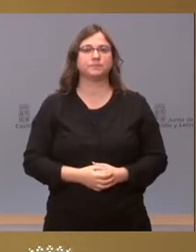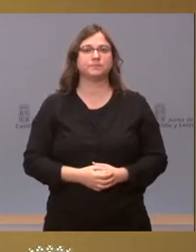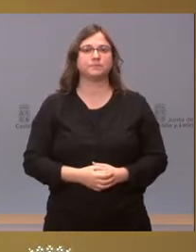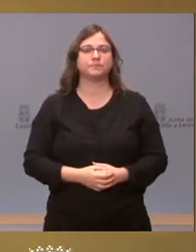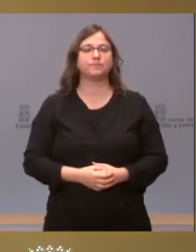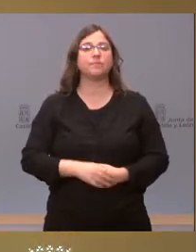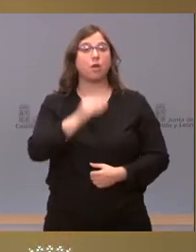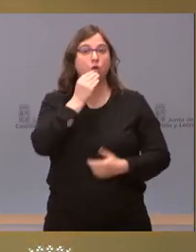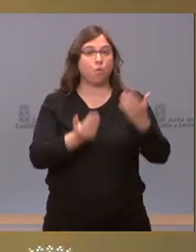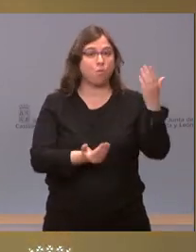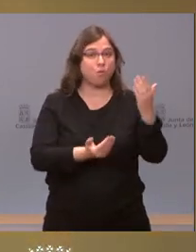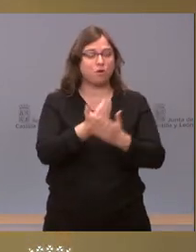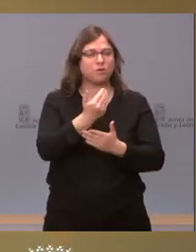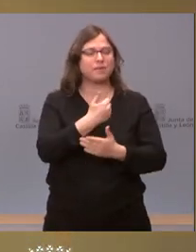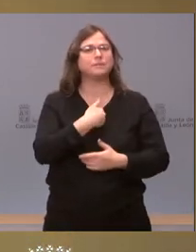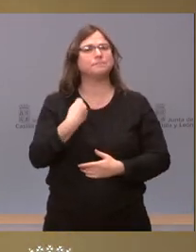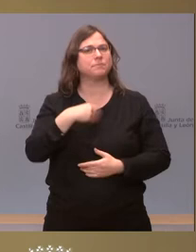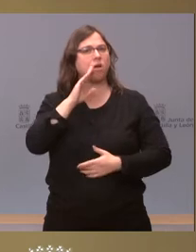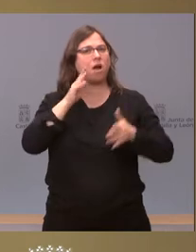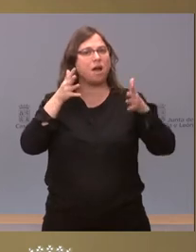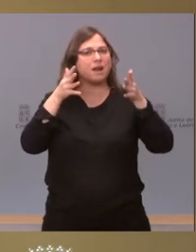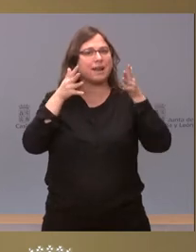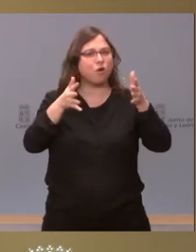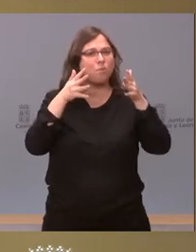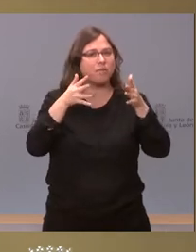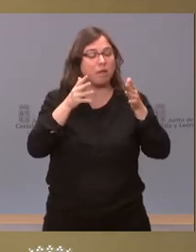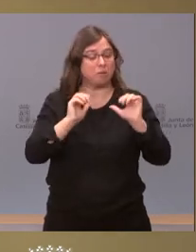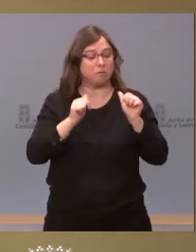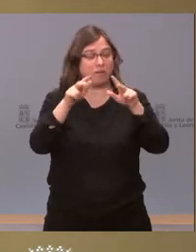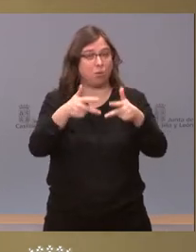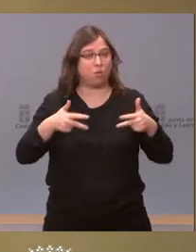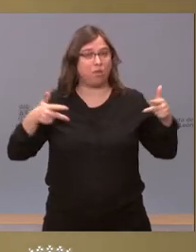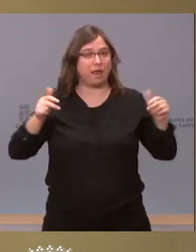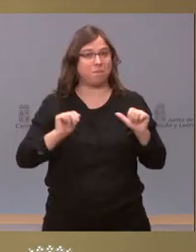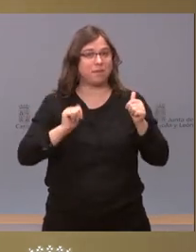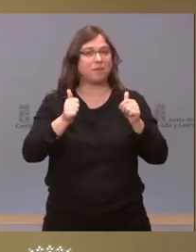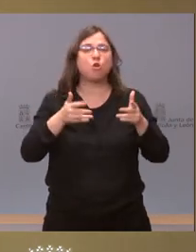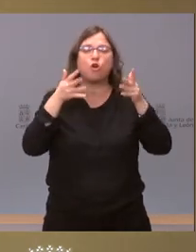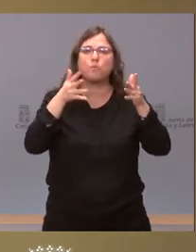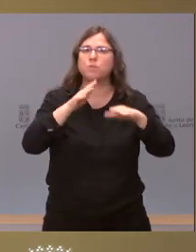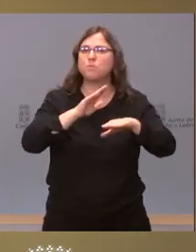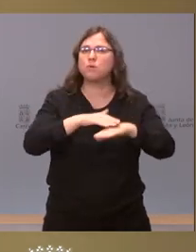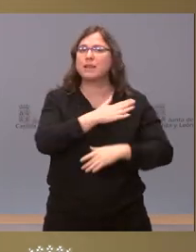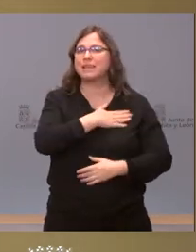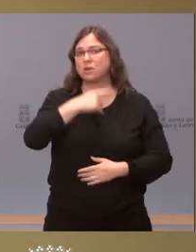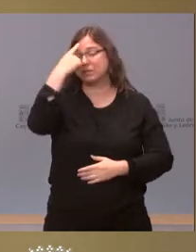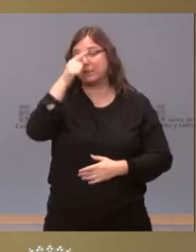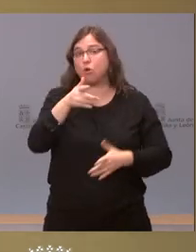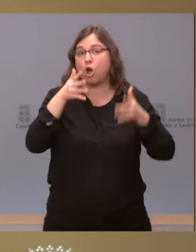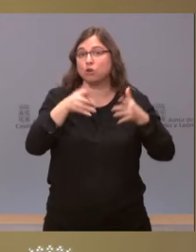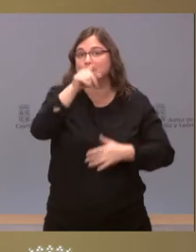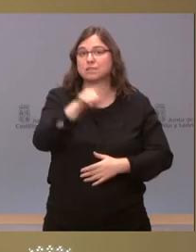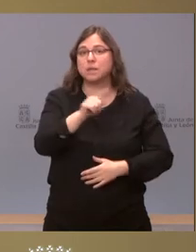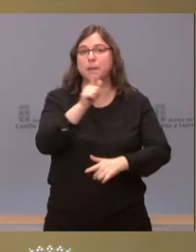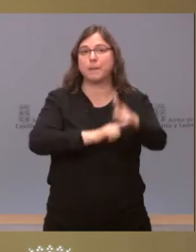Sí, buenos días. En la recomendación que ha hecho al inicio de la rueda de prensa, quería saber si también están recomendando que no se